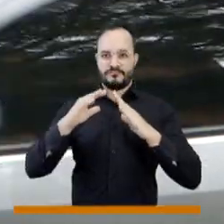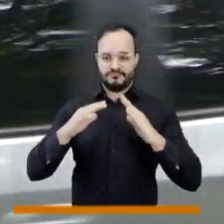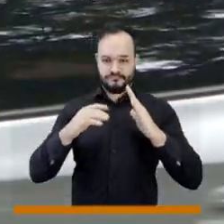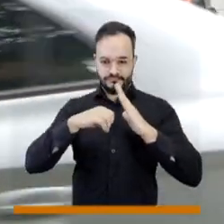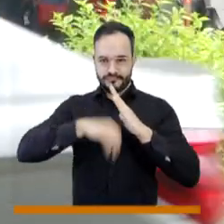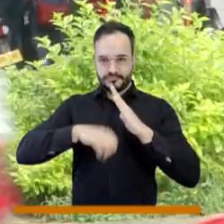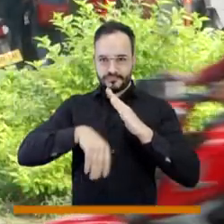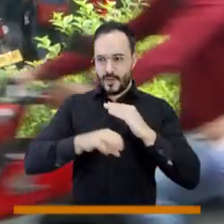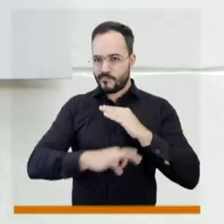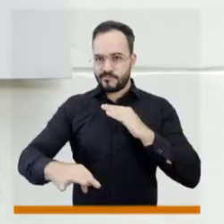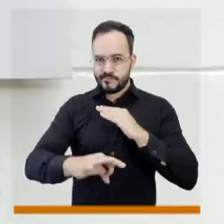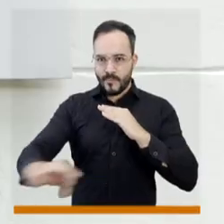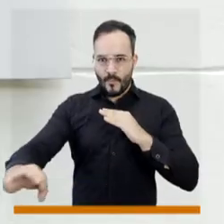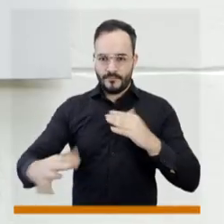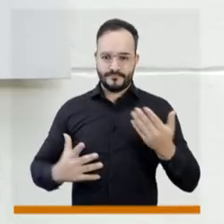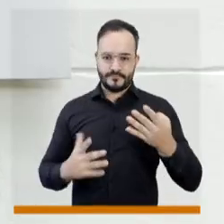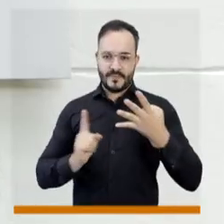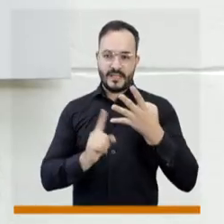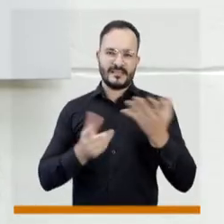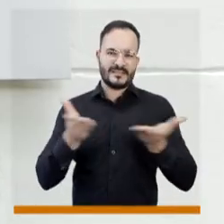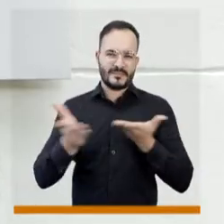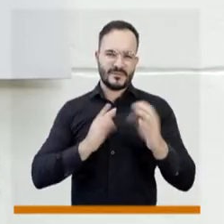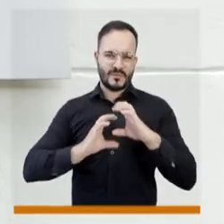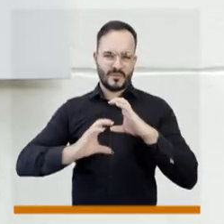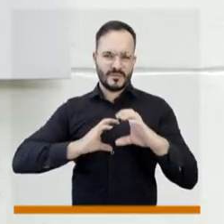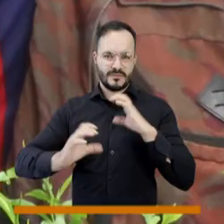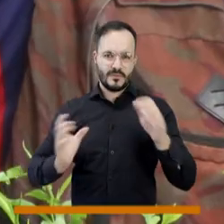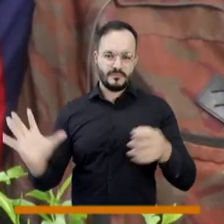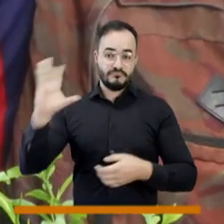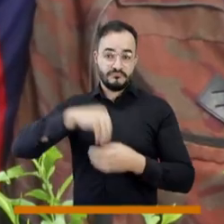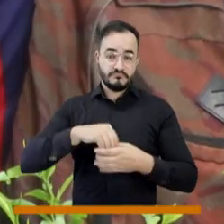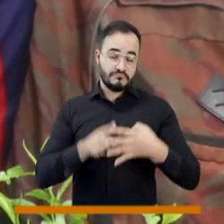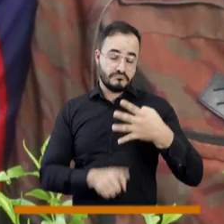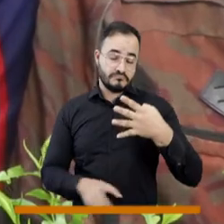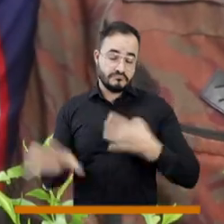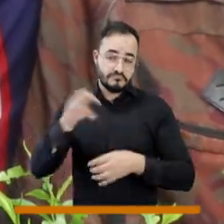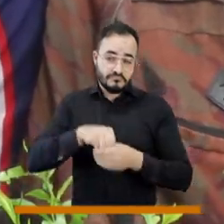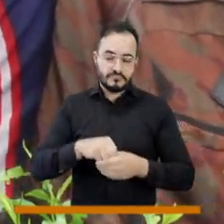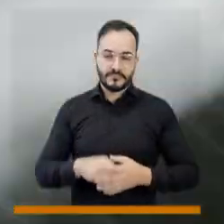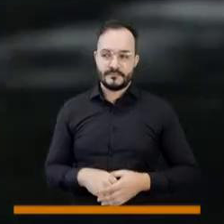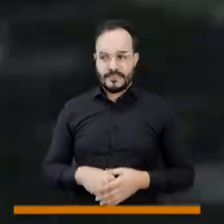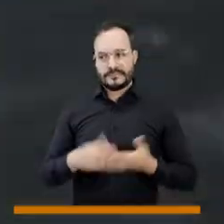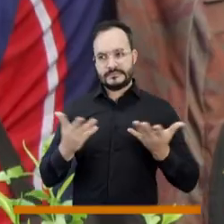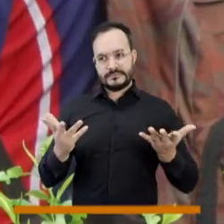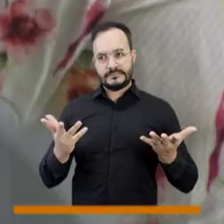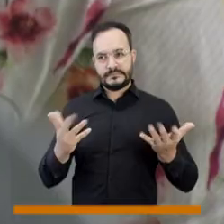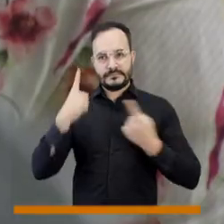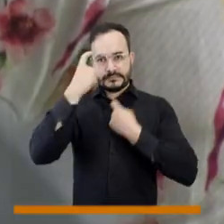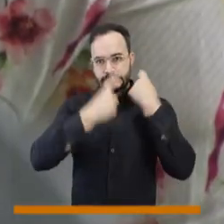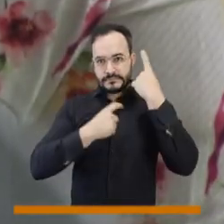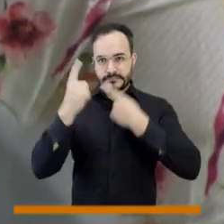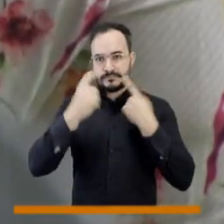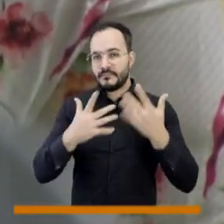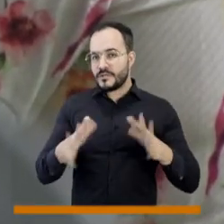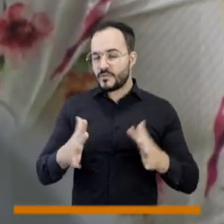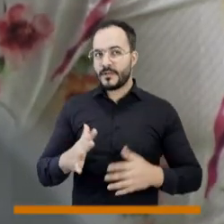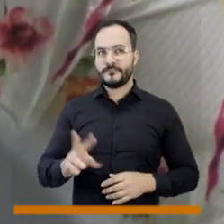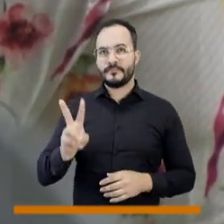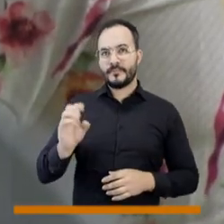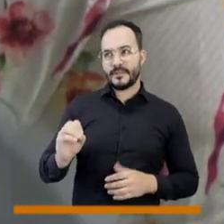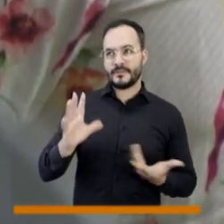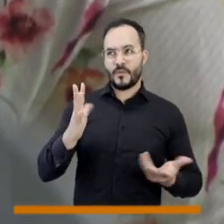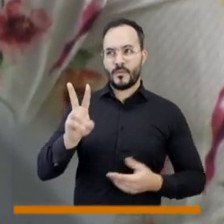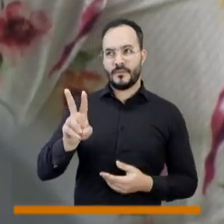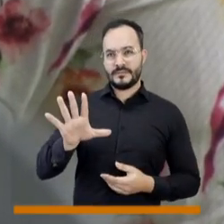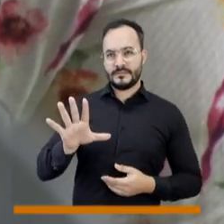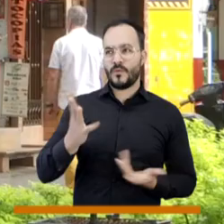ya ahora un poco de telecomunicaciones que entra dentro de esos costos de servicios públicos, hay que incluirlos, pues estamos diciendo que puede estar, que es un